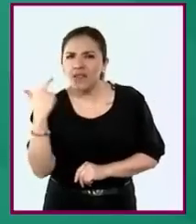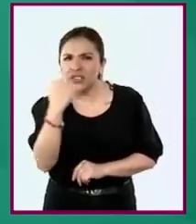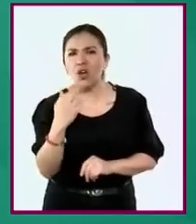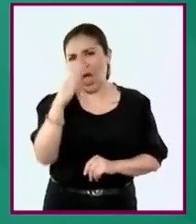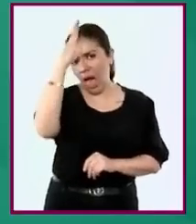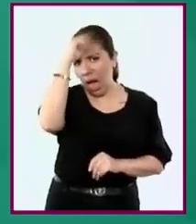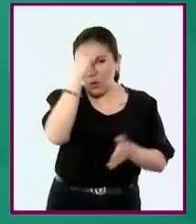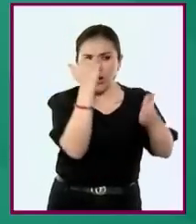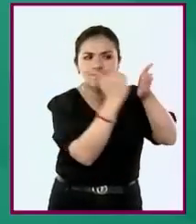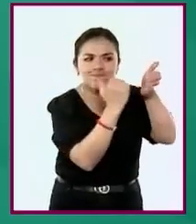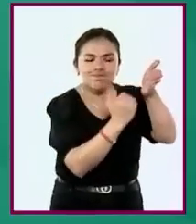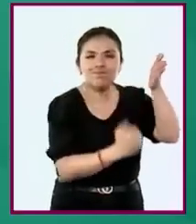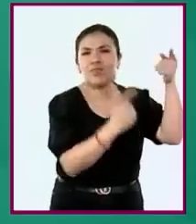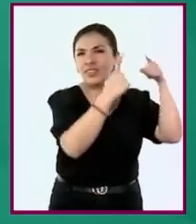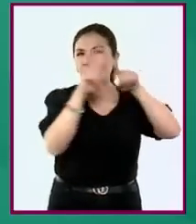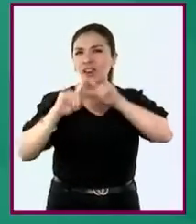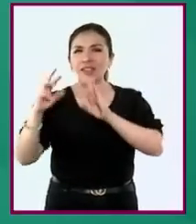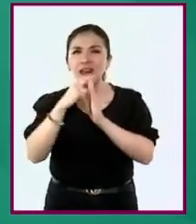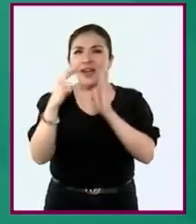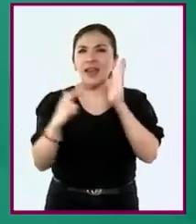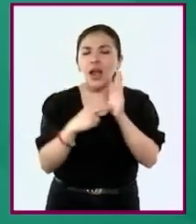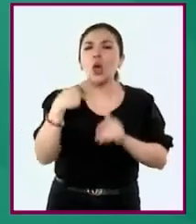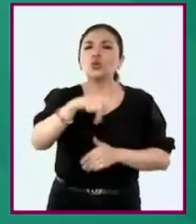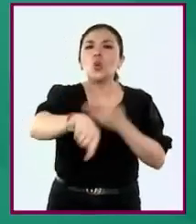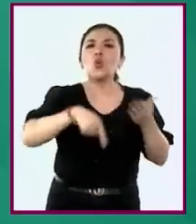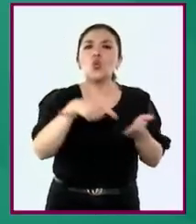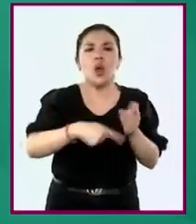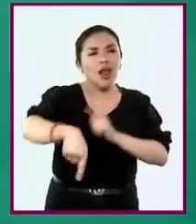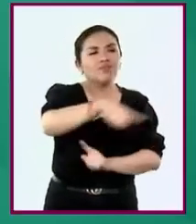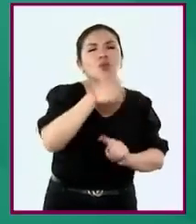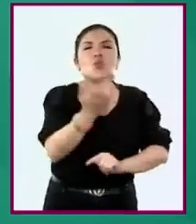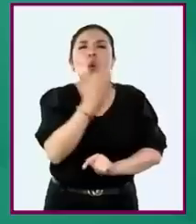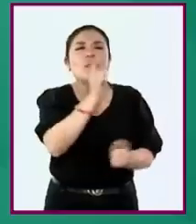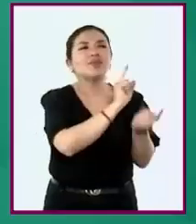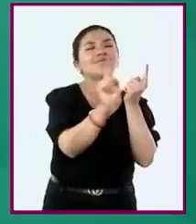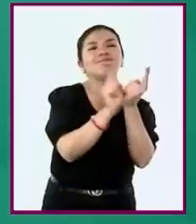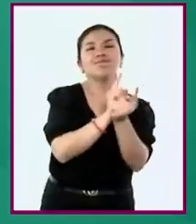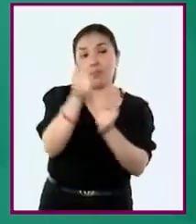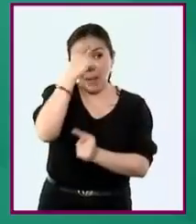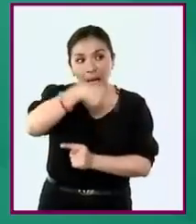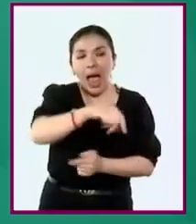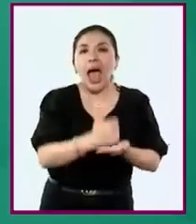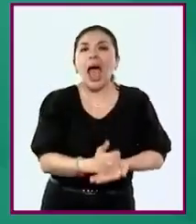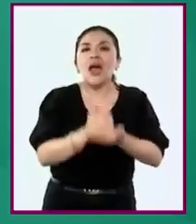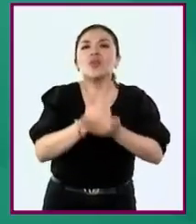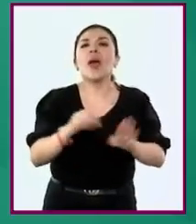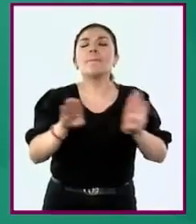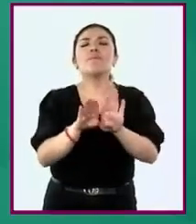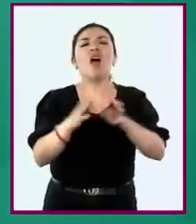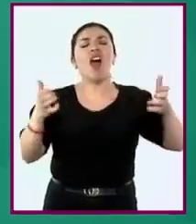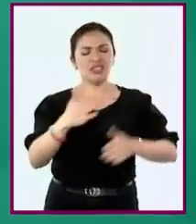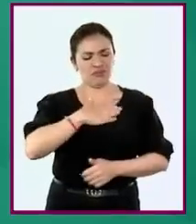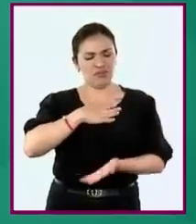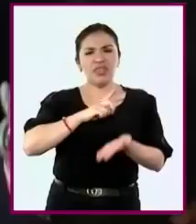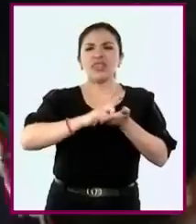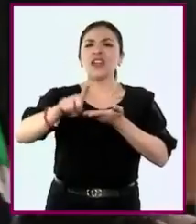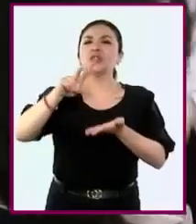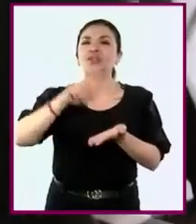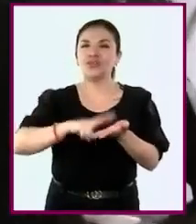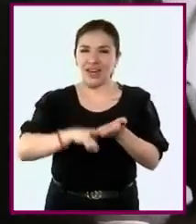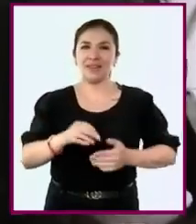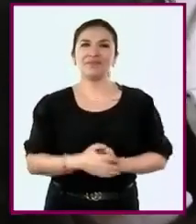revisión de acuerdos y reglas en sus espacios de convivencia que contribuyan al ejercicio de sus derechos.